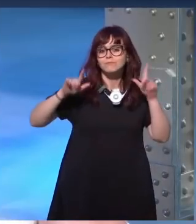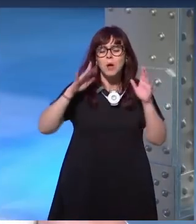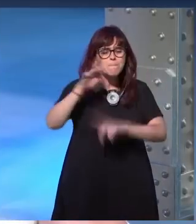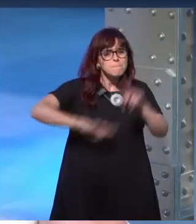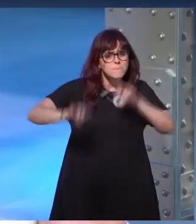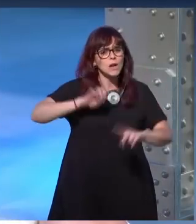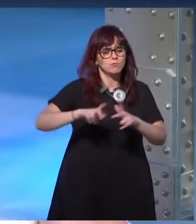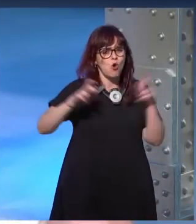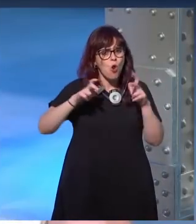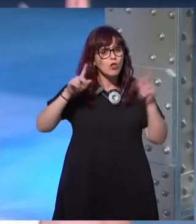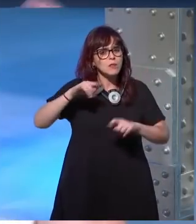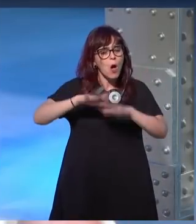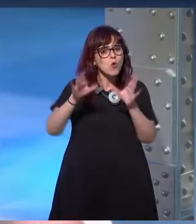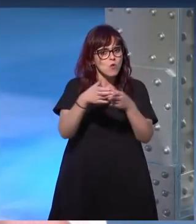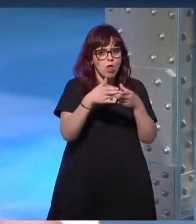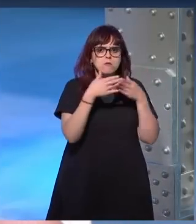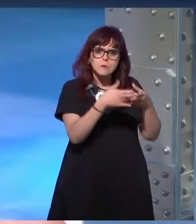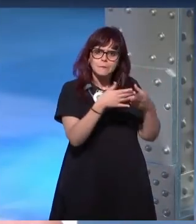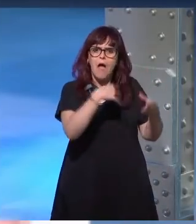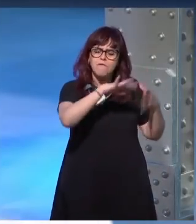problemas muy gordos con ese tipo de comunidades